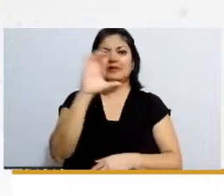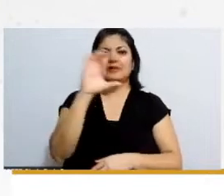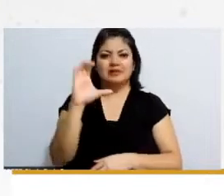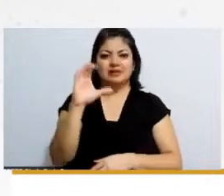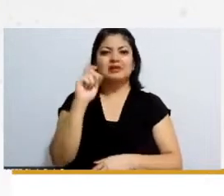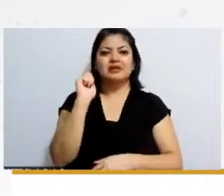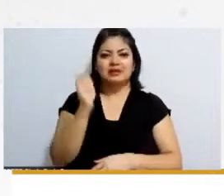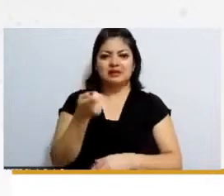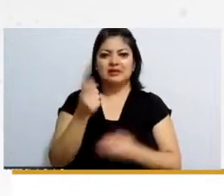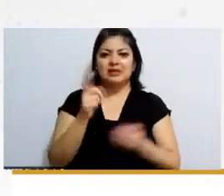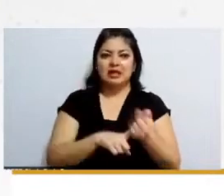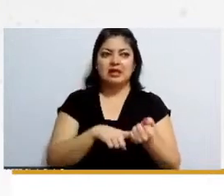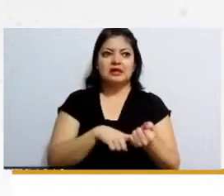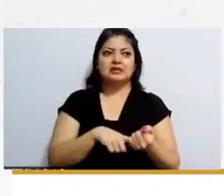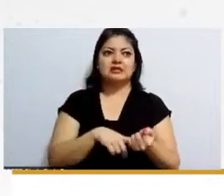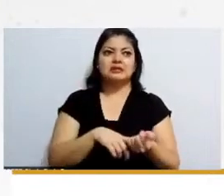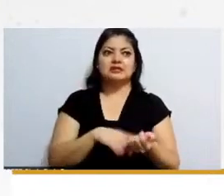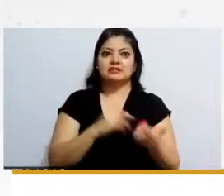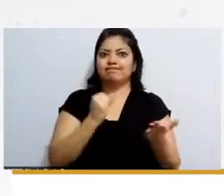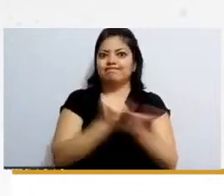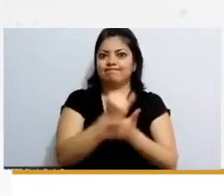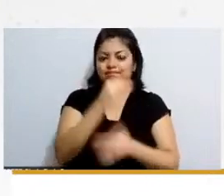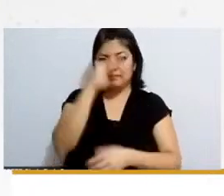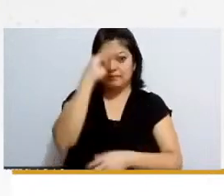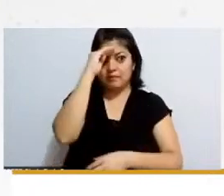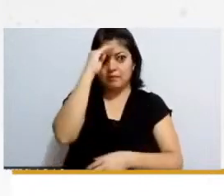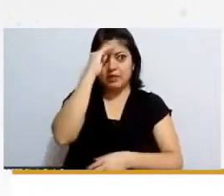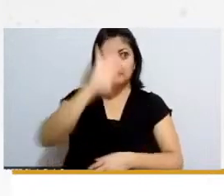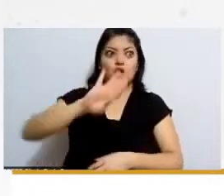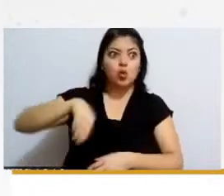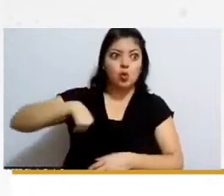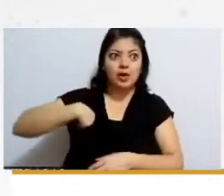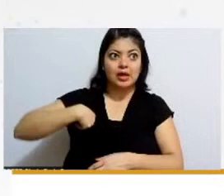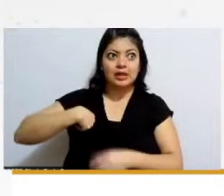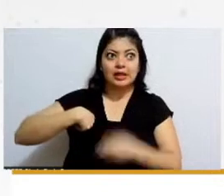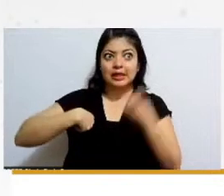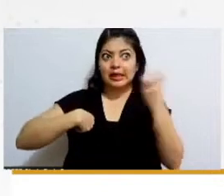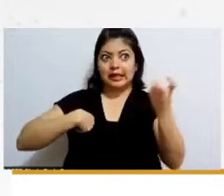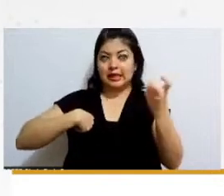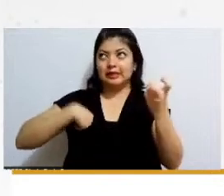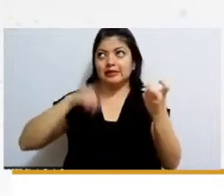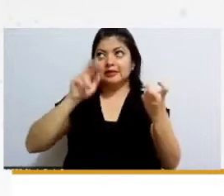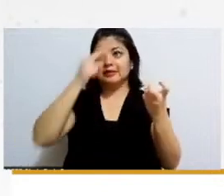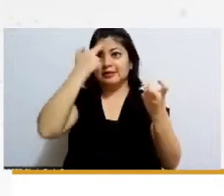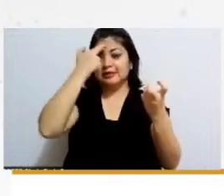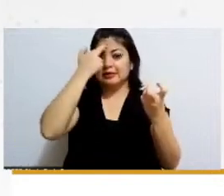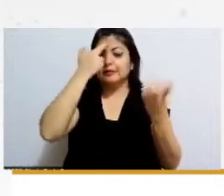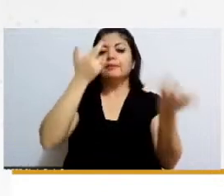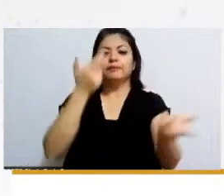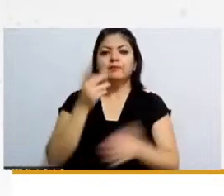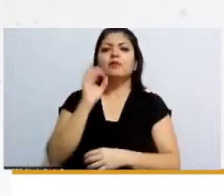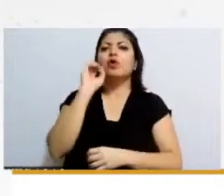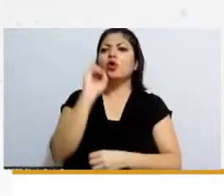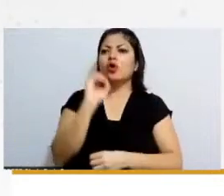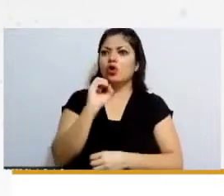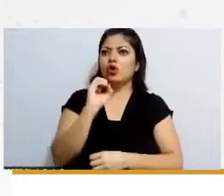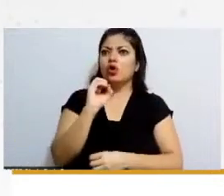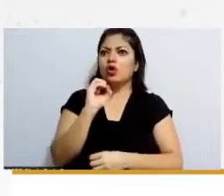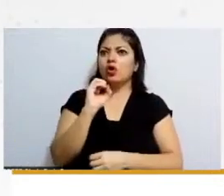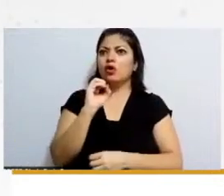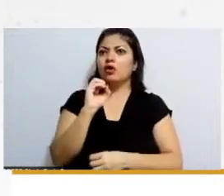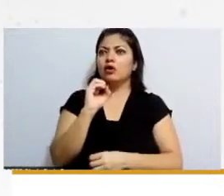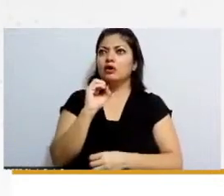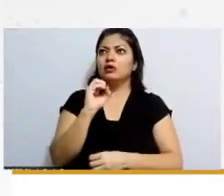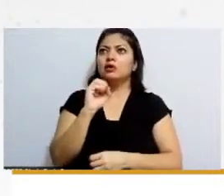emblemática y eso es cuando se piensa en guardería se piensa en eso o la primera decisión sobre discriminación hacia los hombres